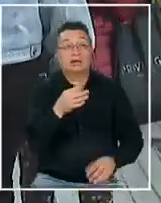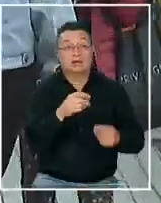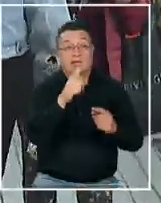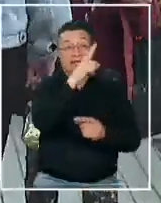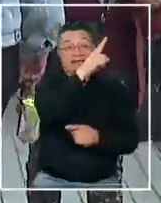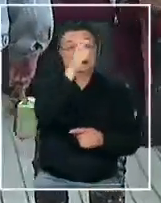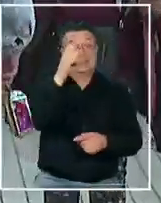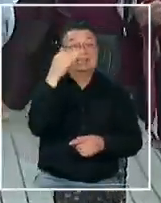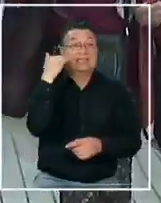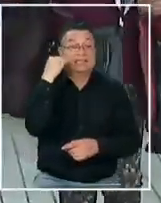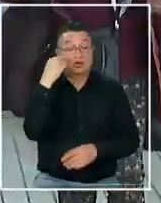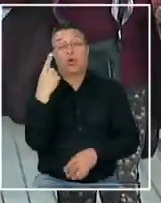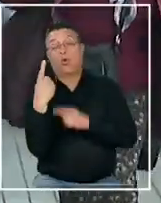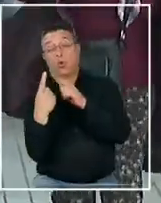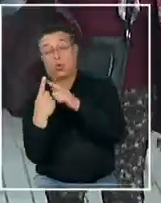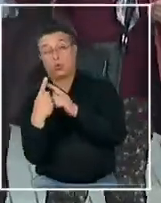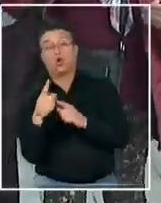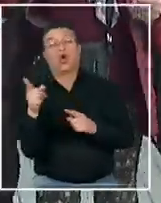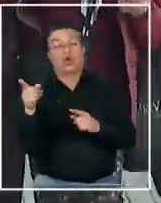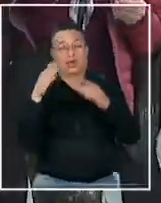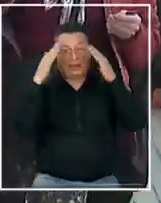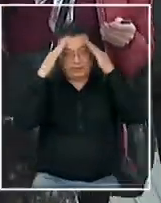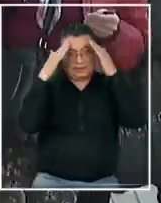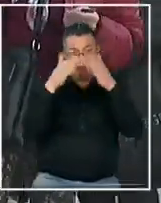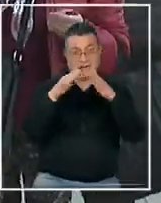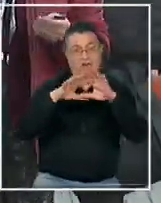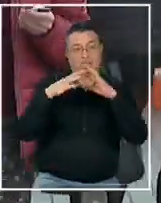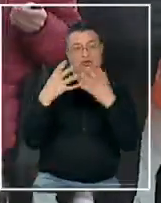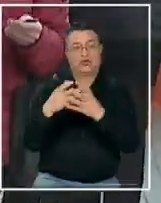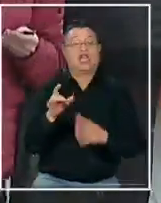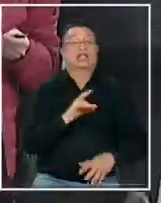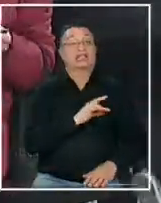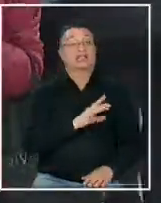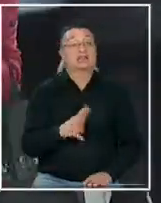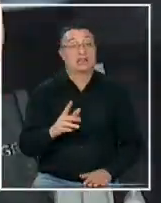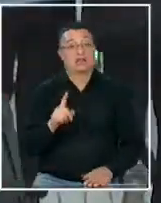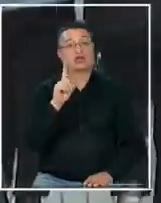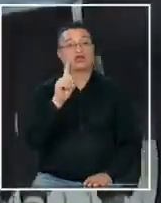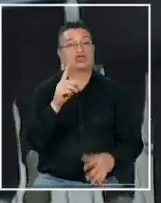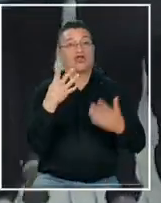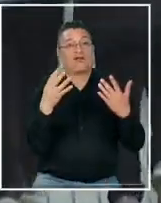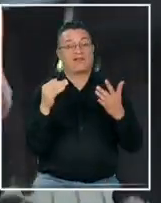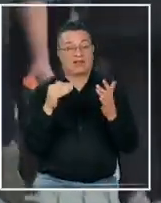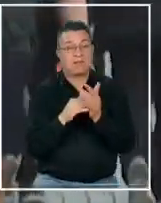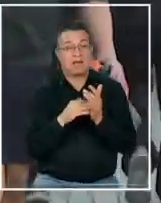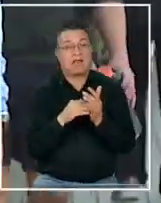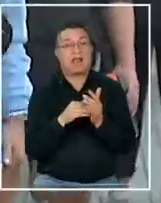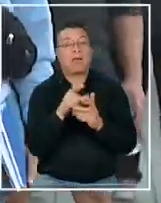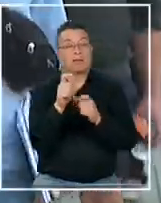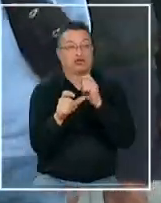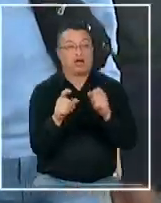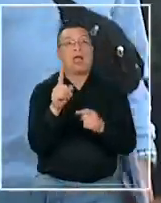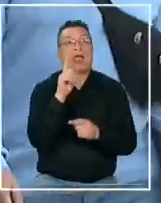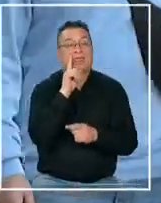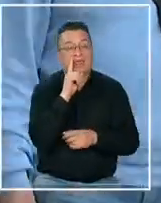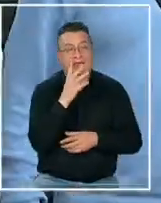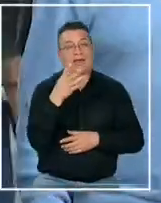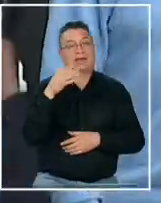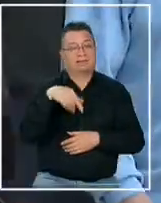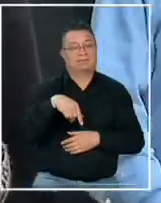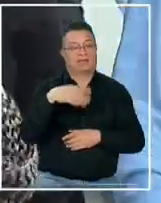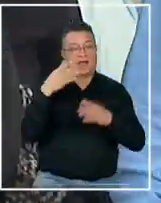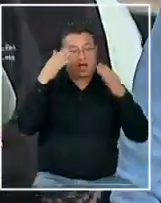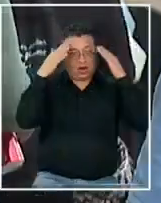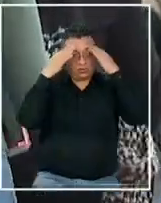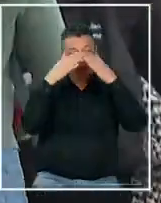100 niños nace con TEA alrededor del mundo es decir en Chile cerca de 190.000 personas vivirían dentro del espectro por eso